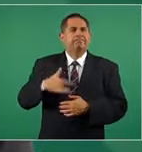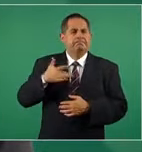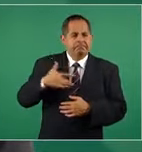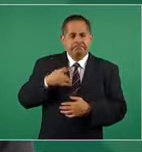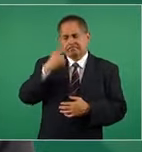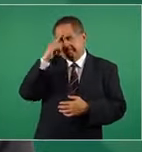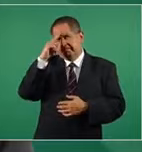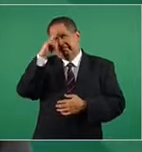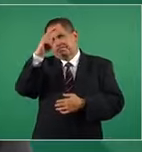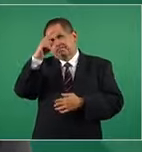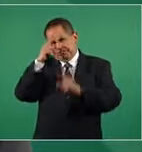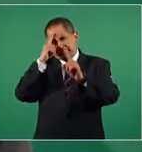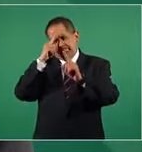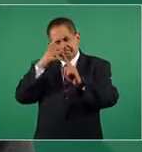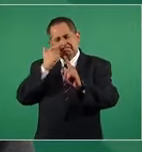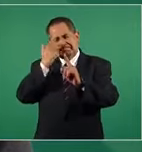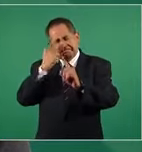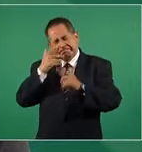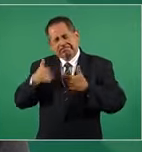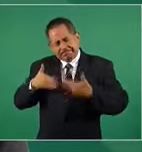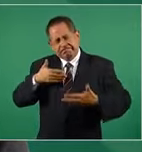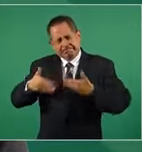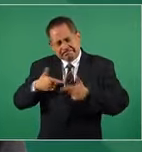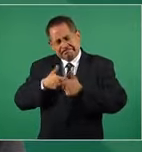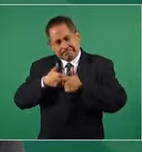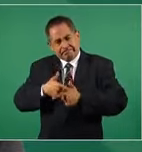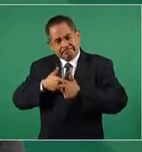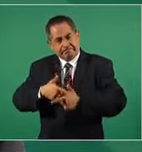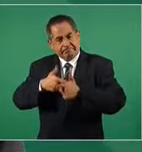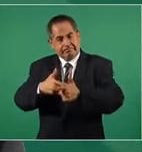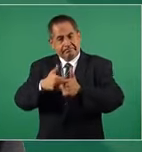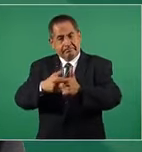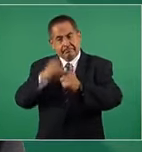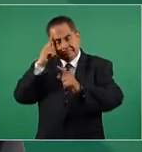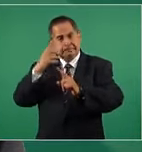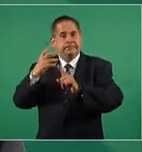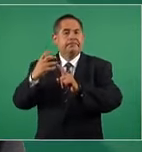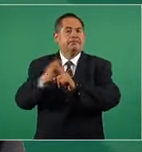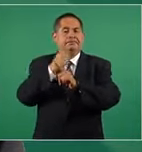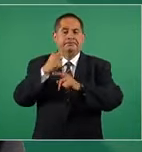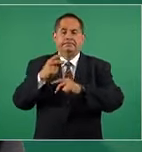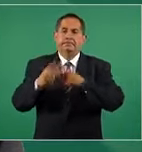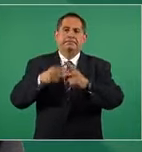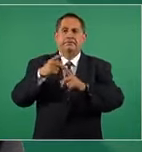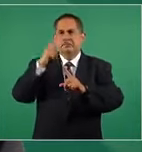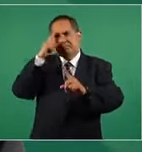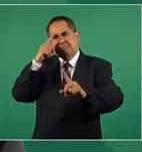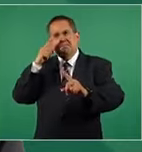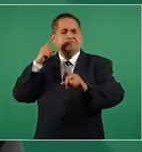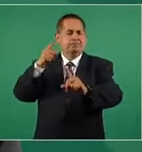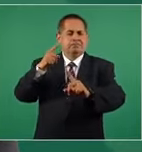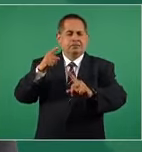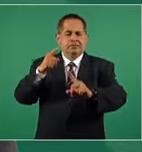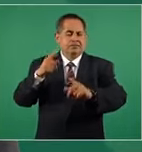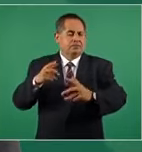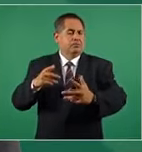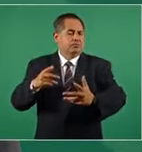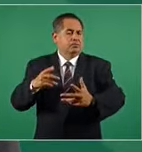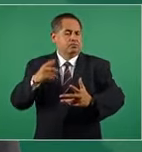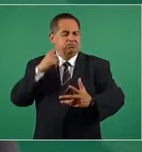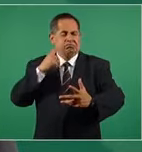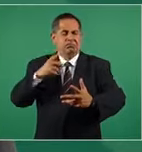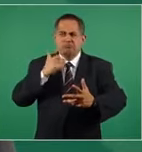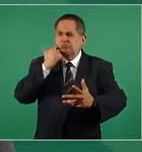hacia un ideal en la